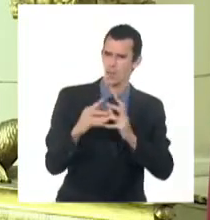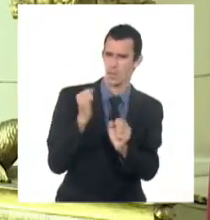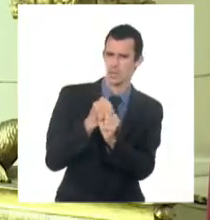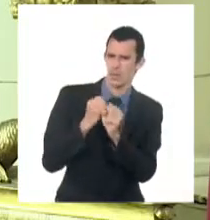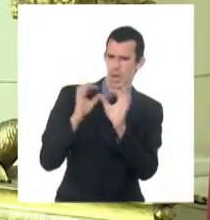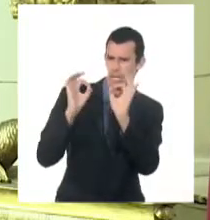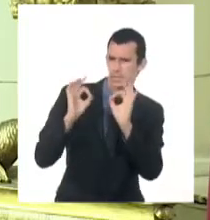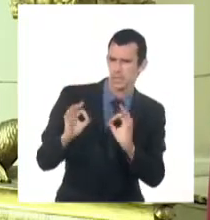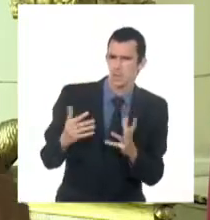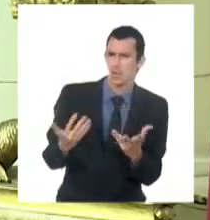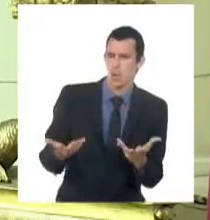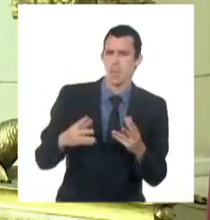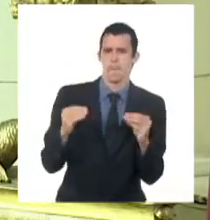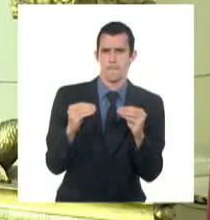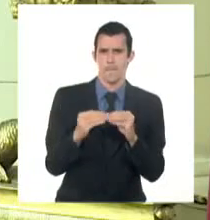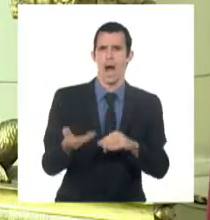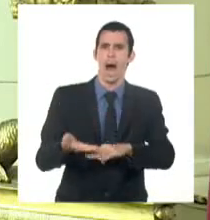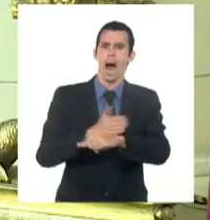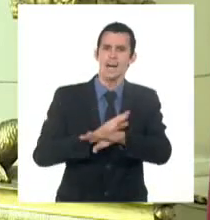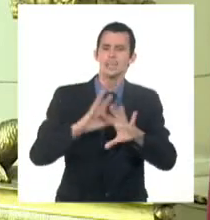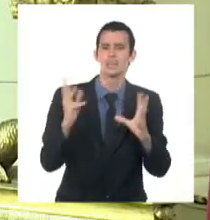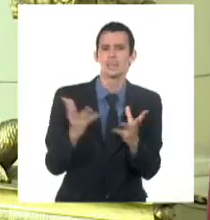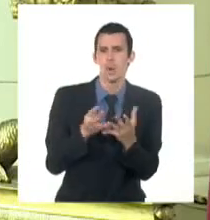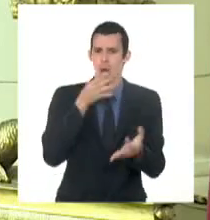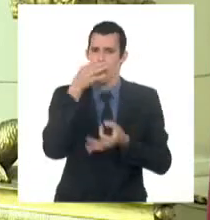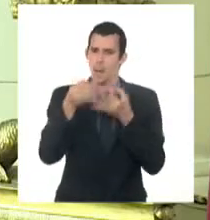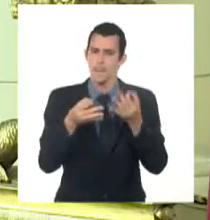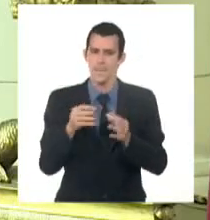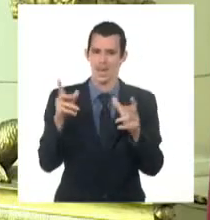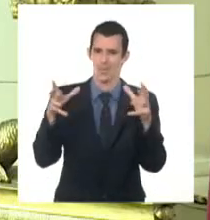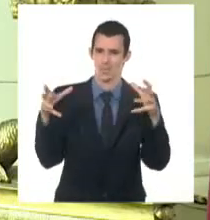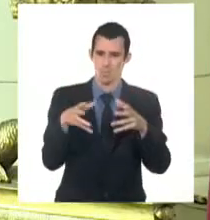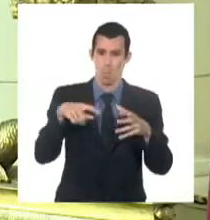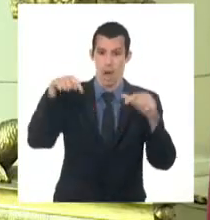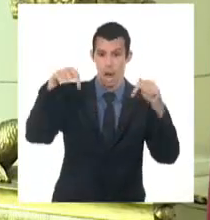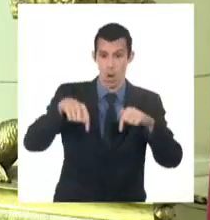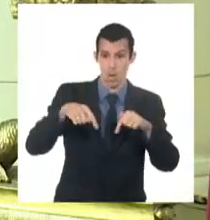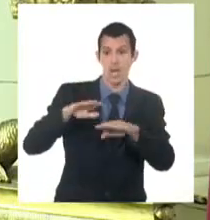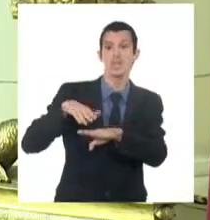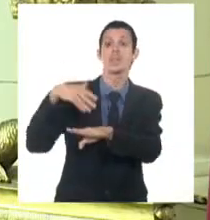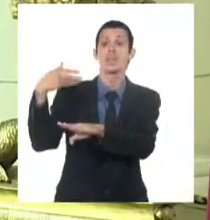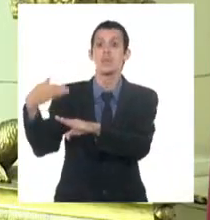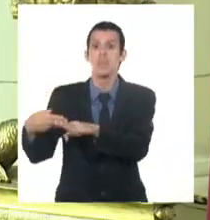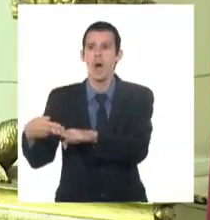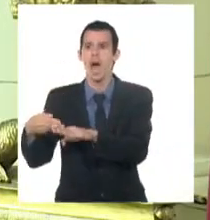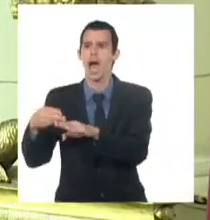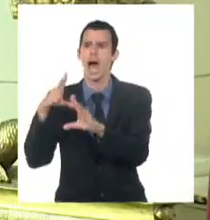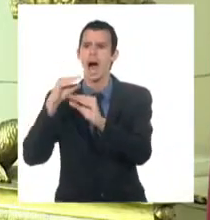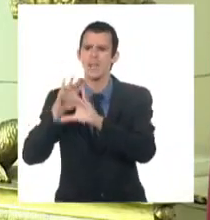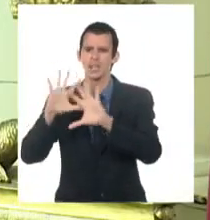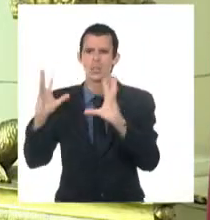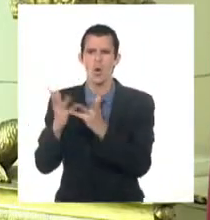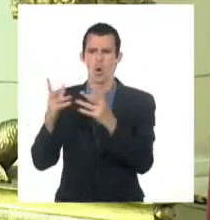conociendo el orden del día, puede ser previa a la sesión plenaria, entre otros temas de interés. Hasta aquí nuestro contacto informativo.